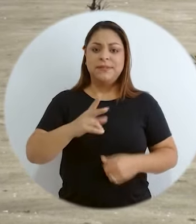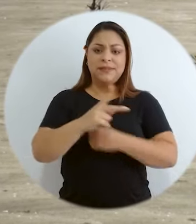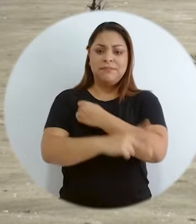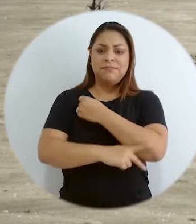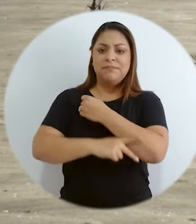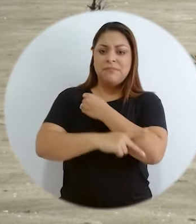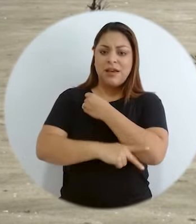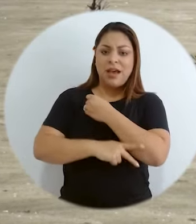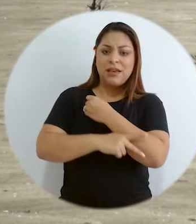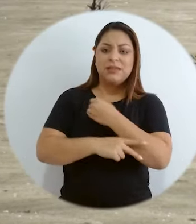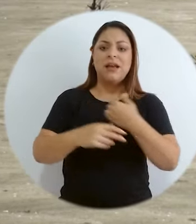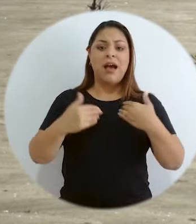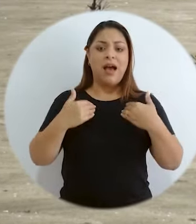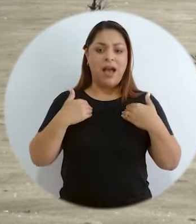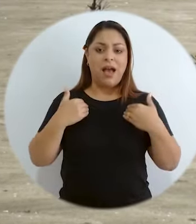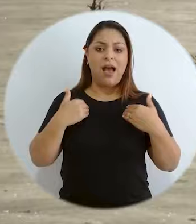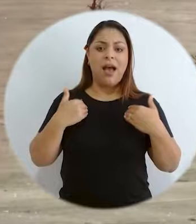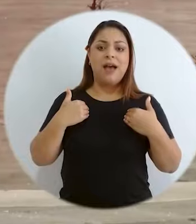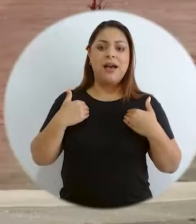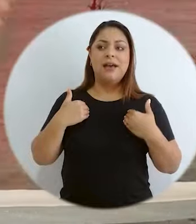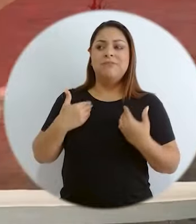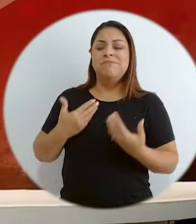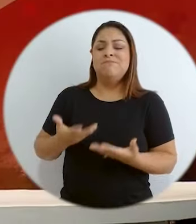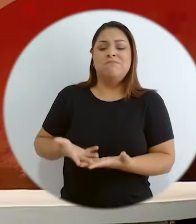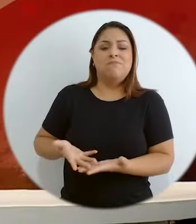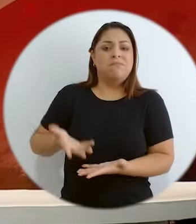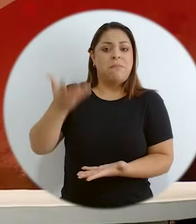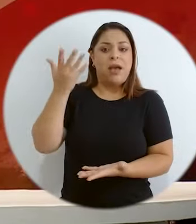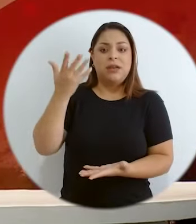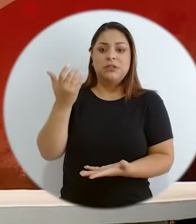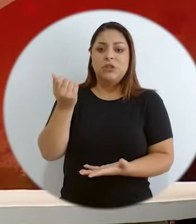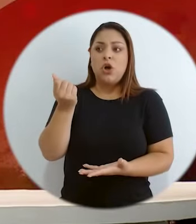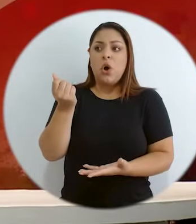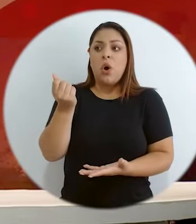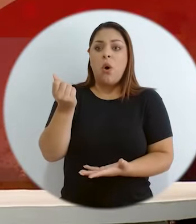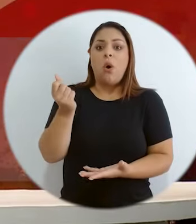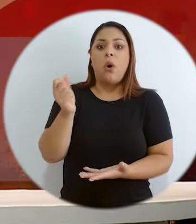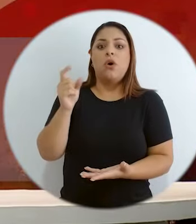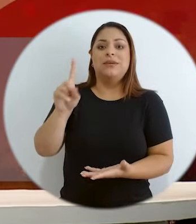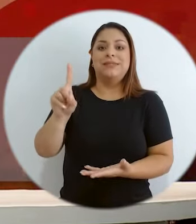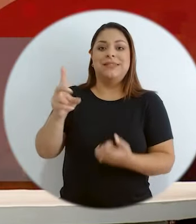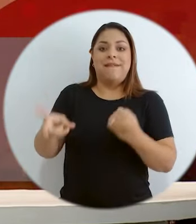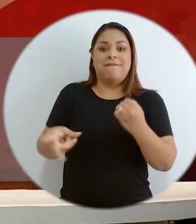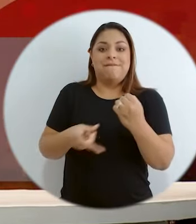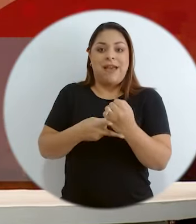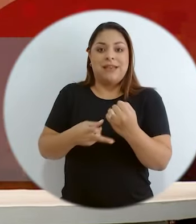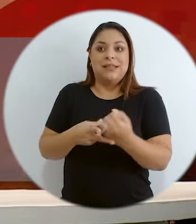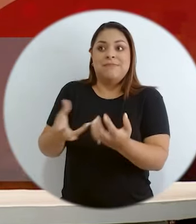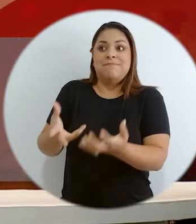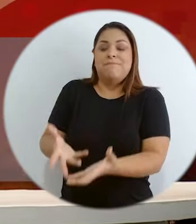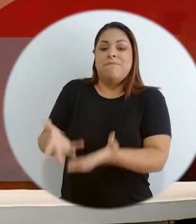un país que tiene 11 veces más territorio marino que continental,